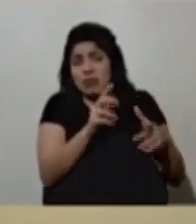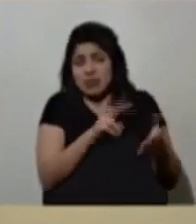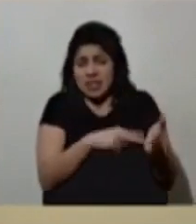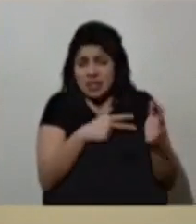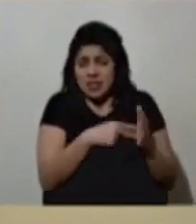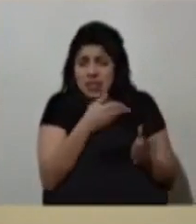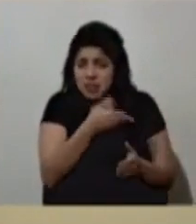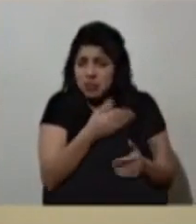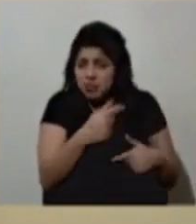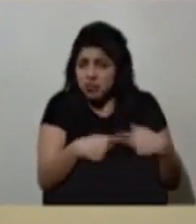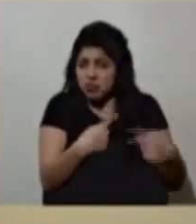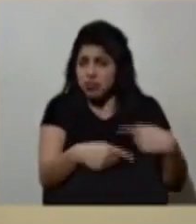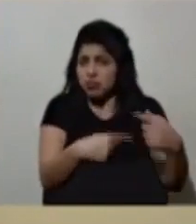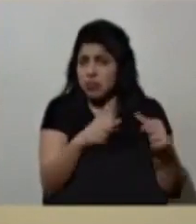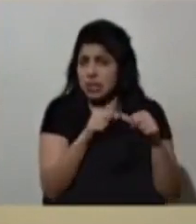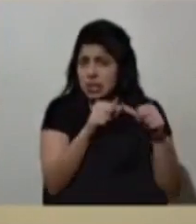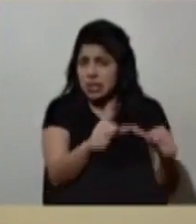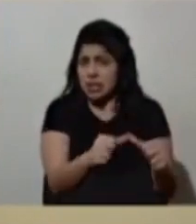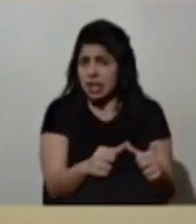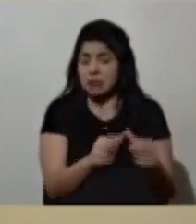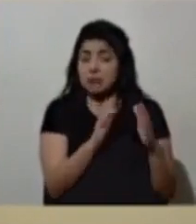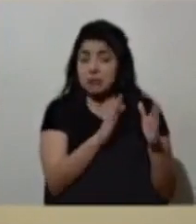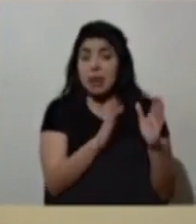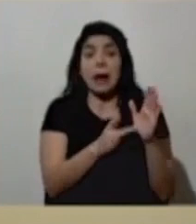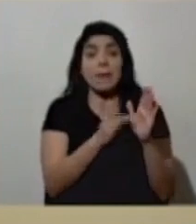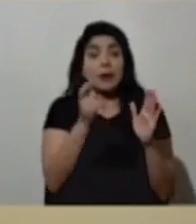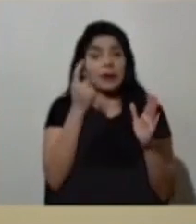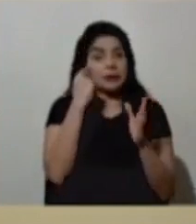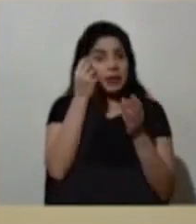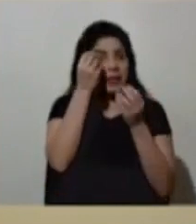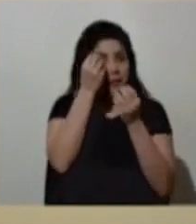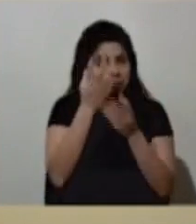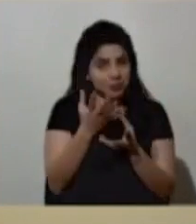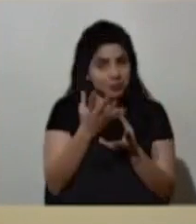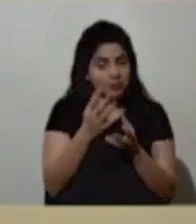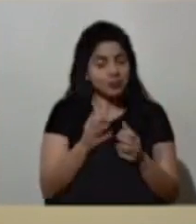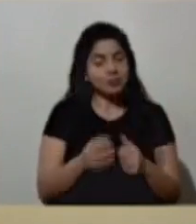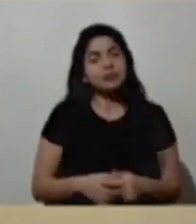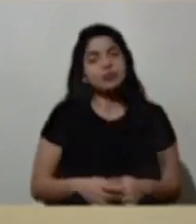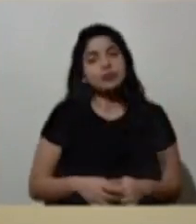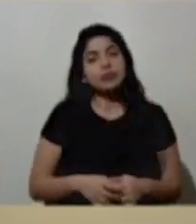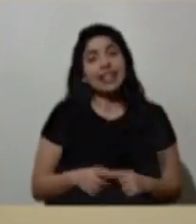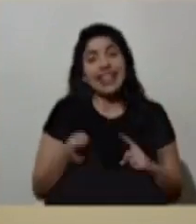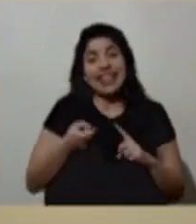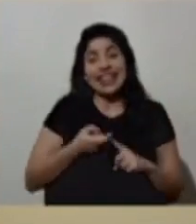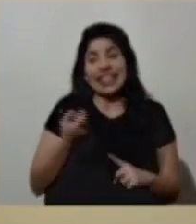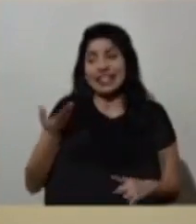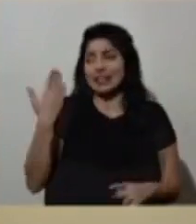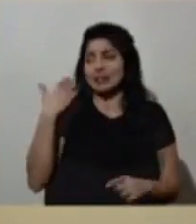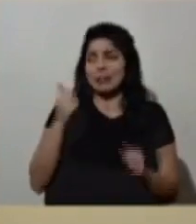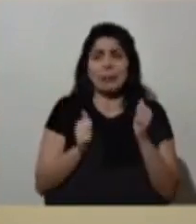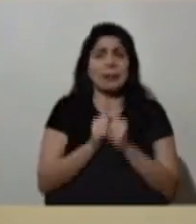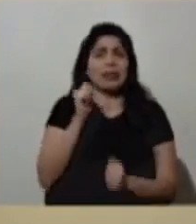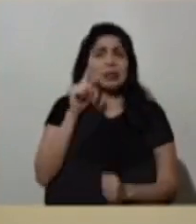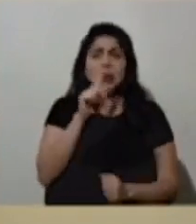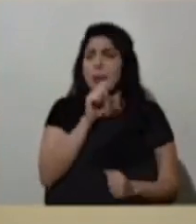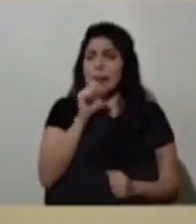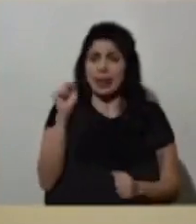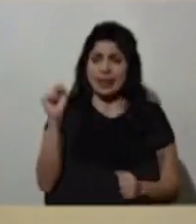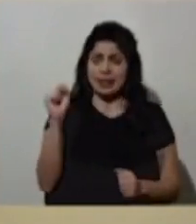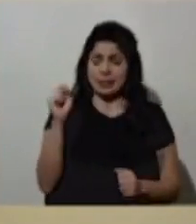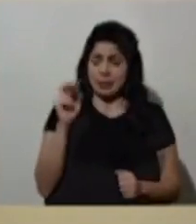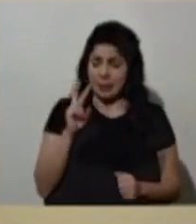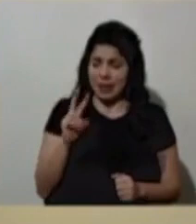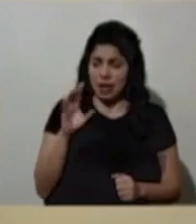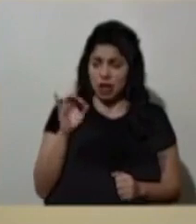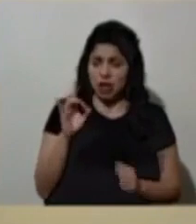está en curso. Aprovecho para señalar que desde hace más de un mes, del